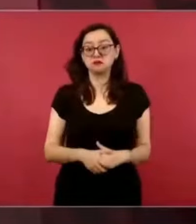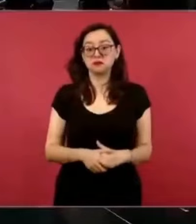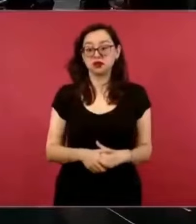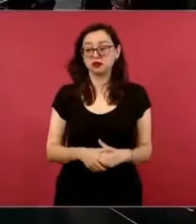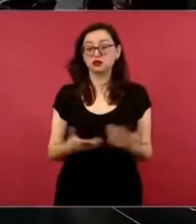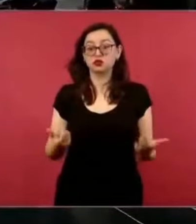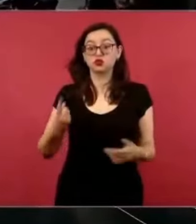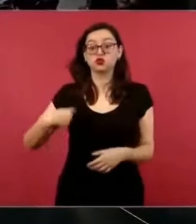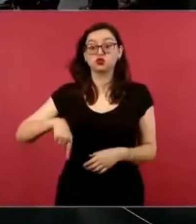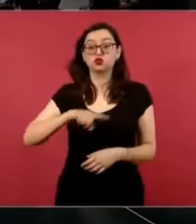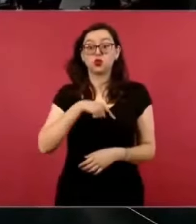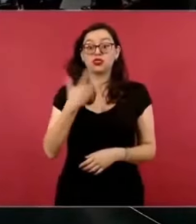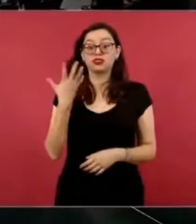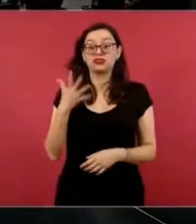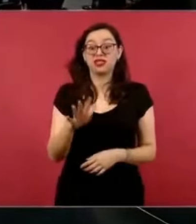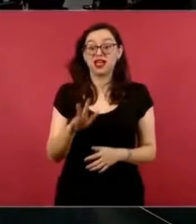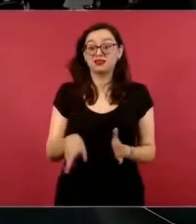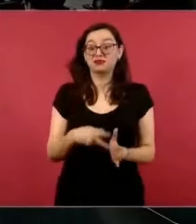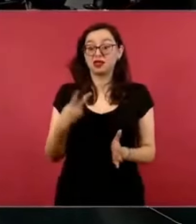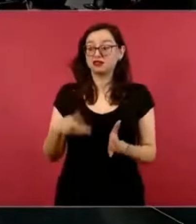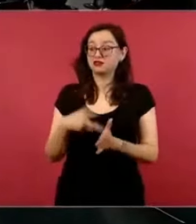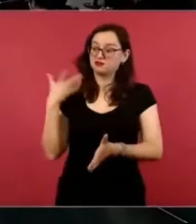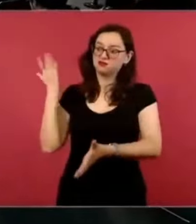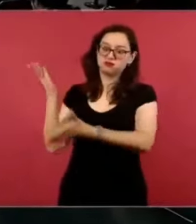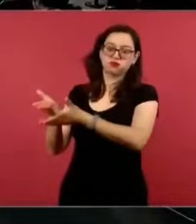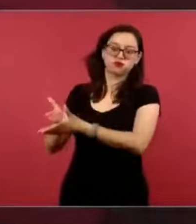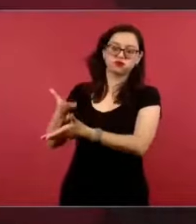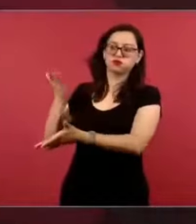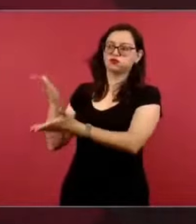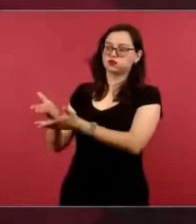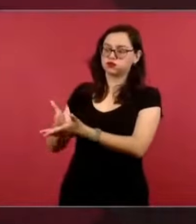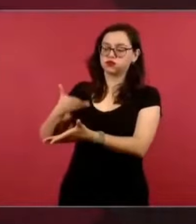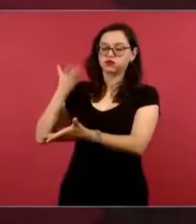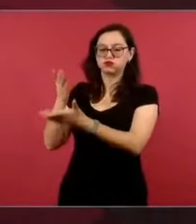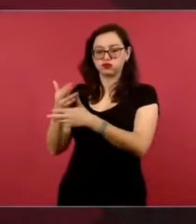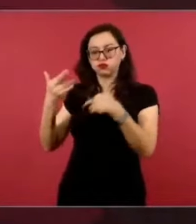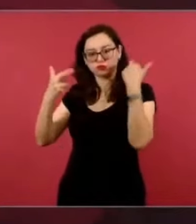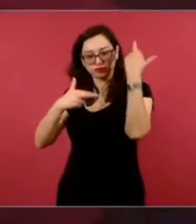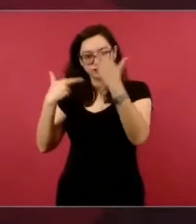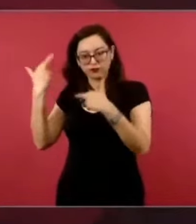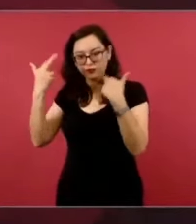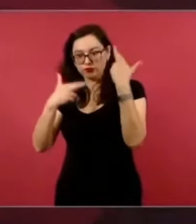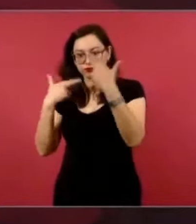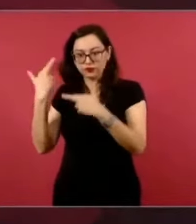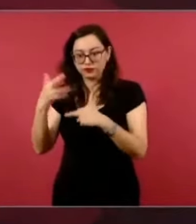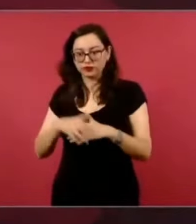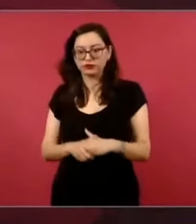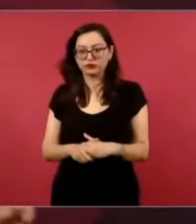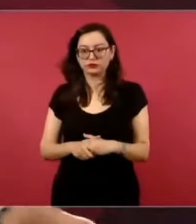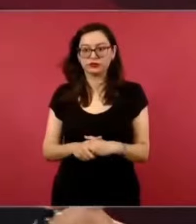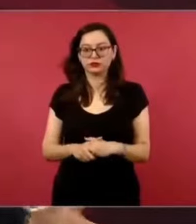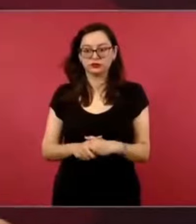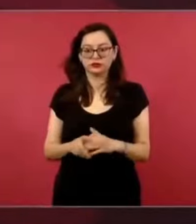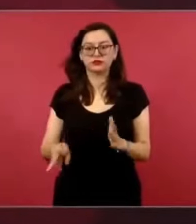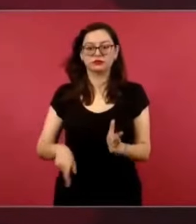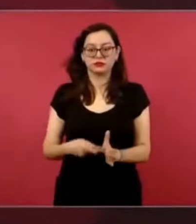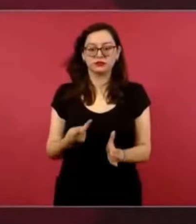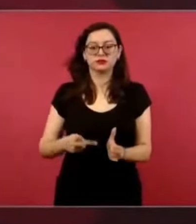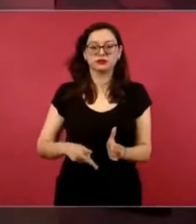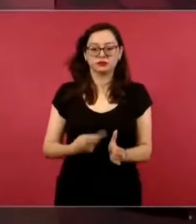evaluando constantemente y trabajando